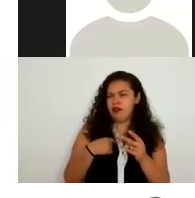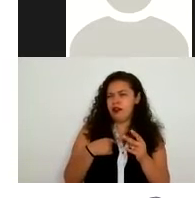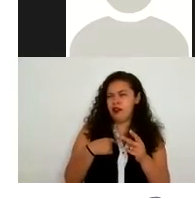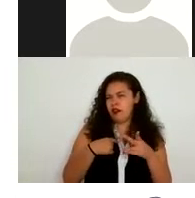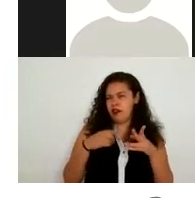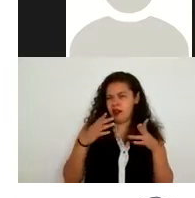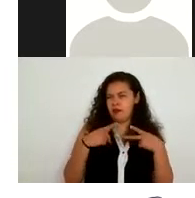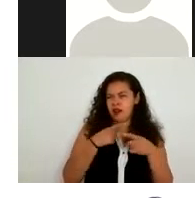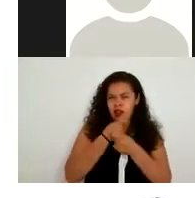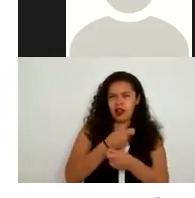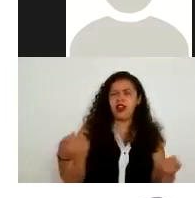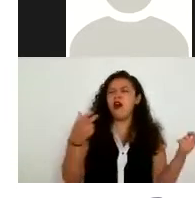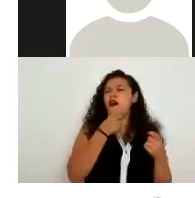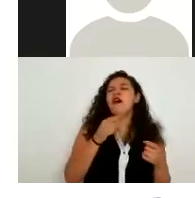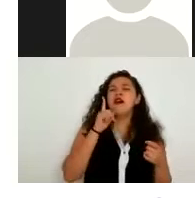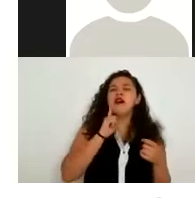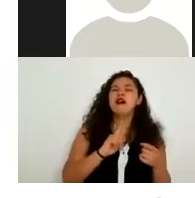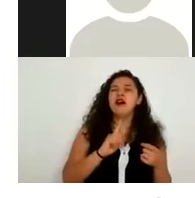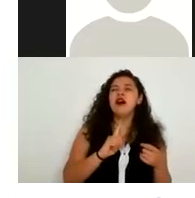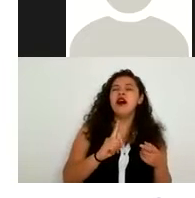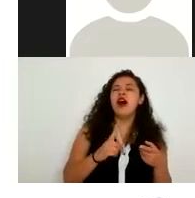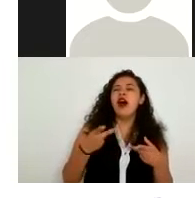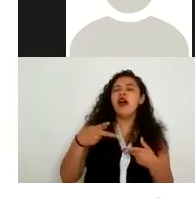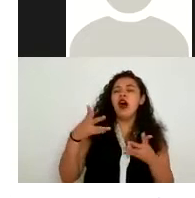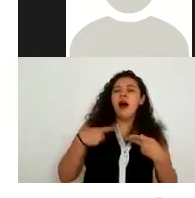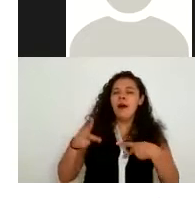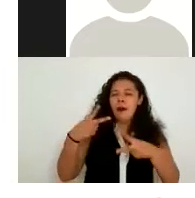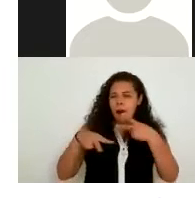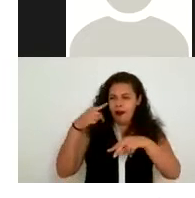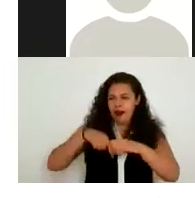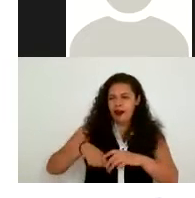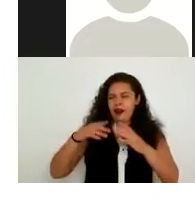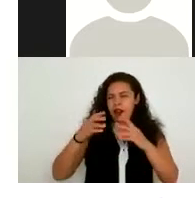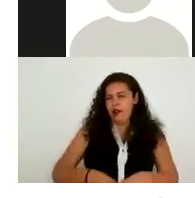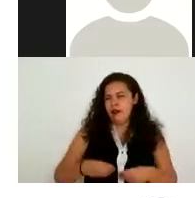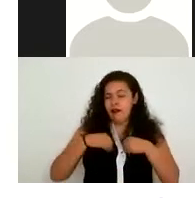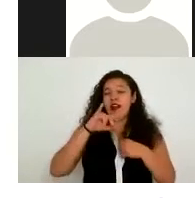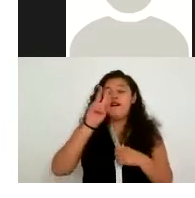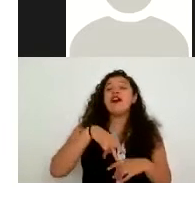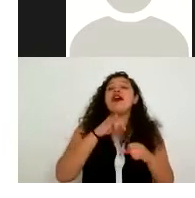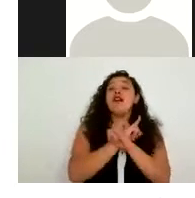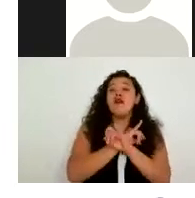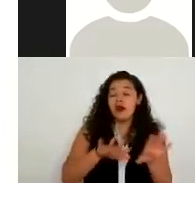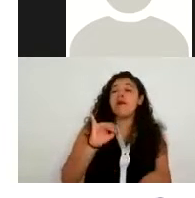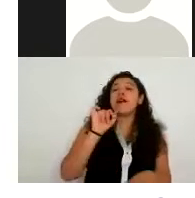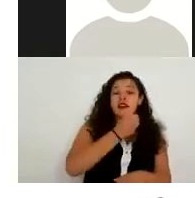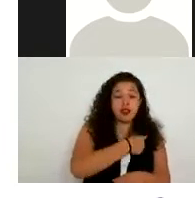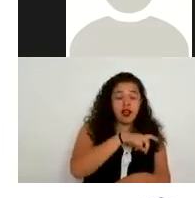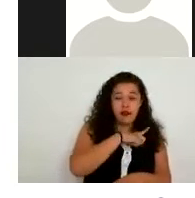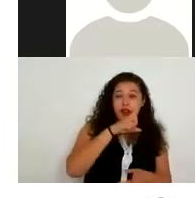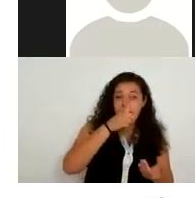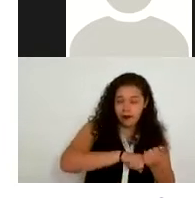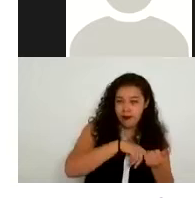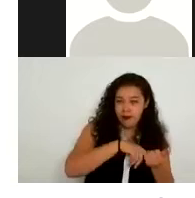niñas y adolescentes entonces si hay información de salud que es importante